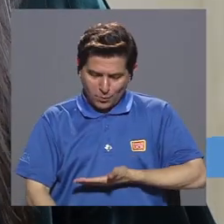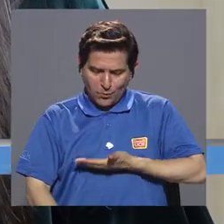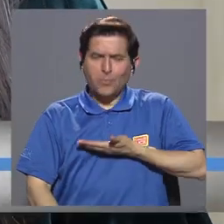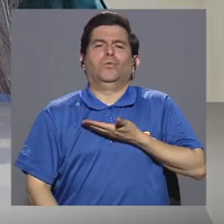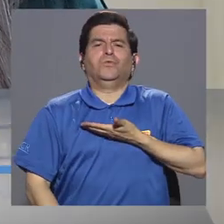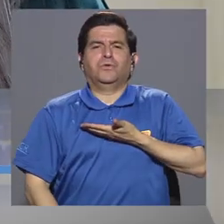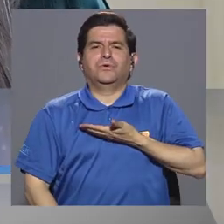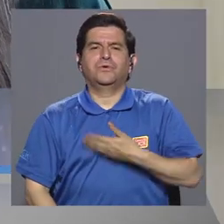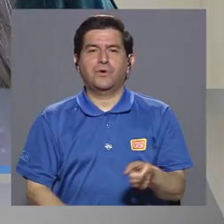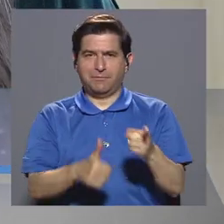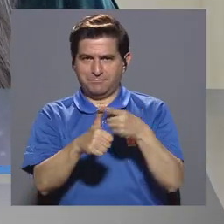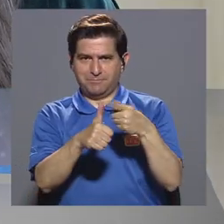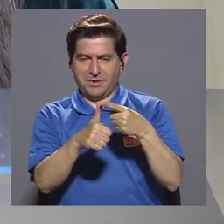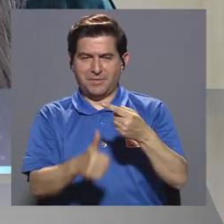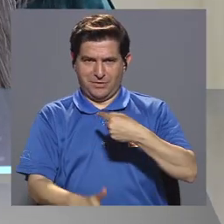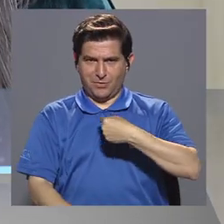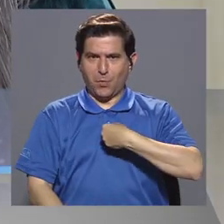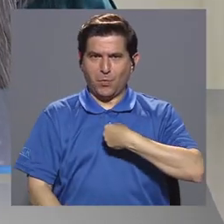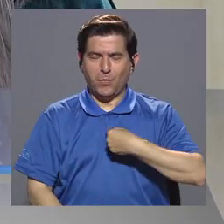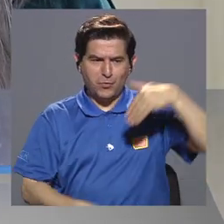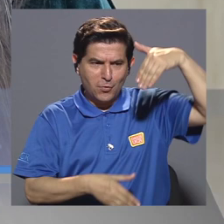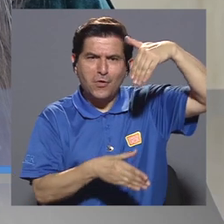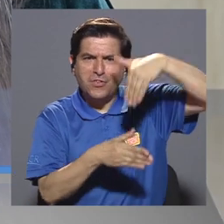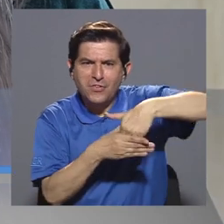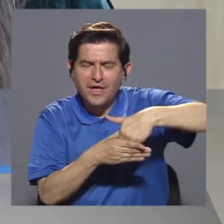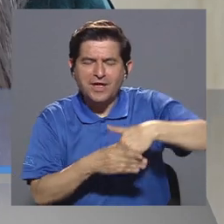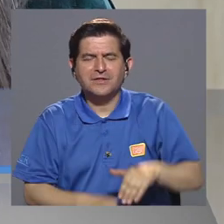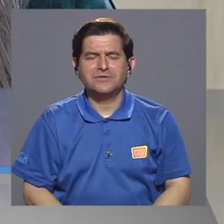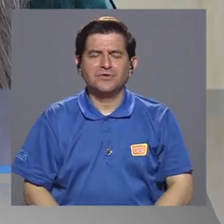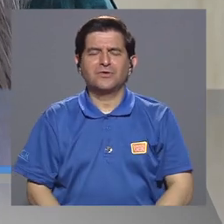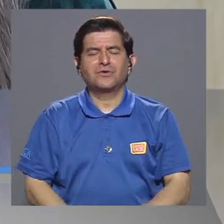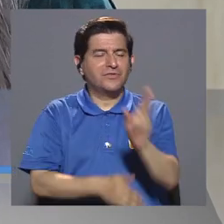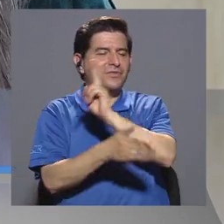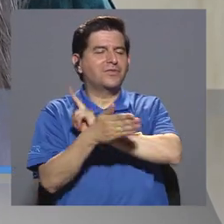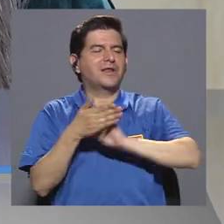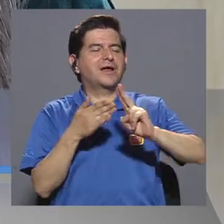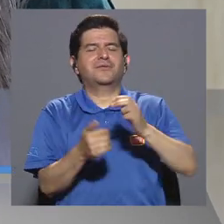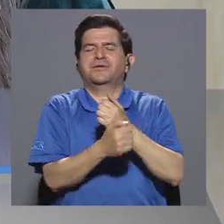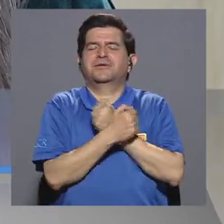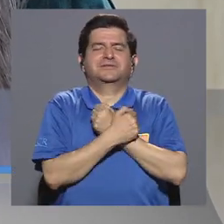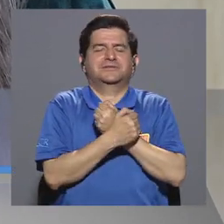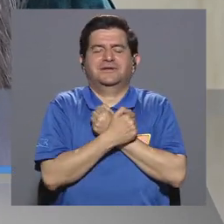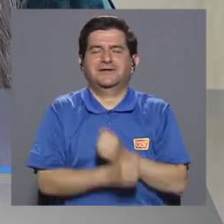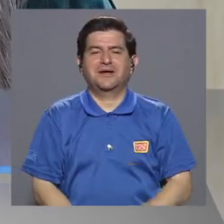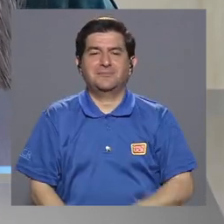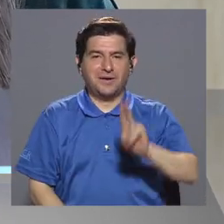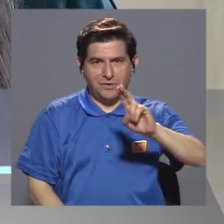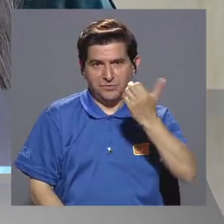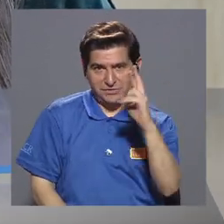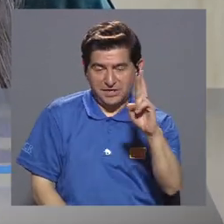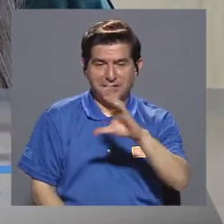orgullo, porque en primer lugar está uno dentro de su alma mater en la Universidad de Costa Rica, ¿verdad? Y está uno